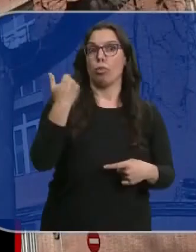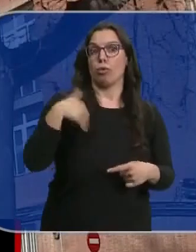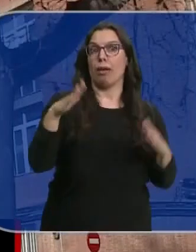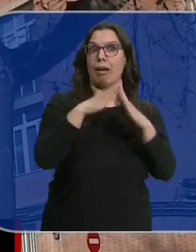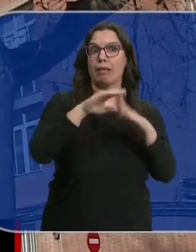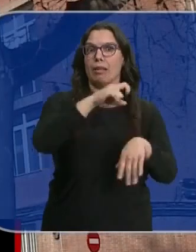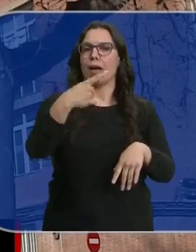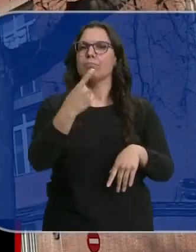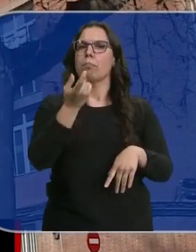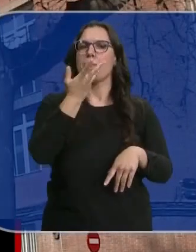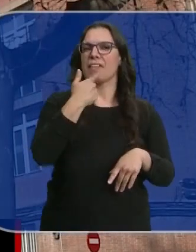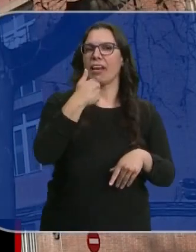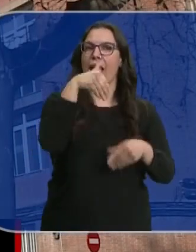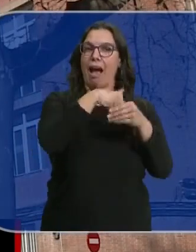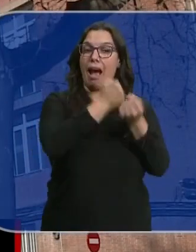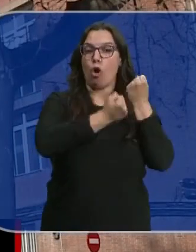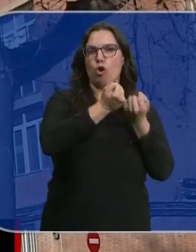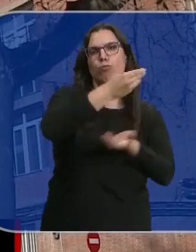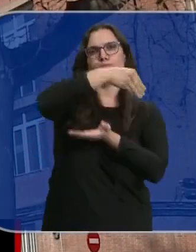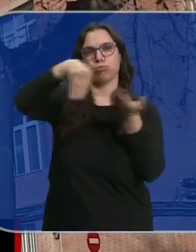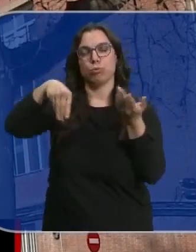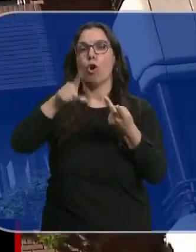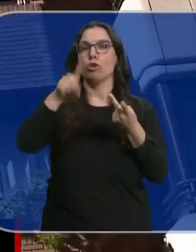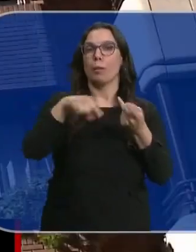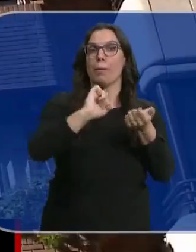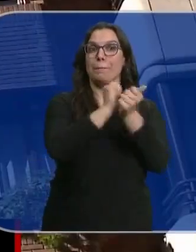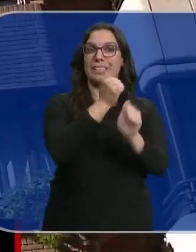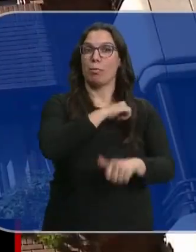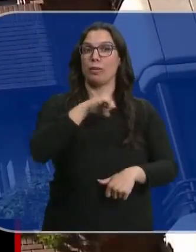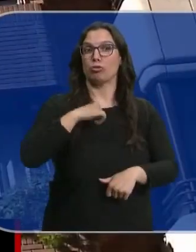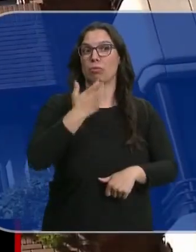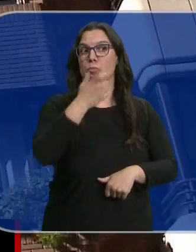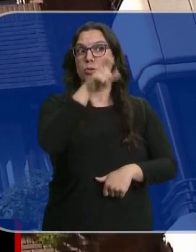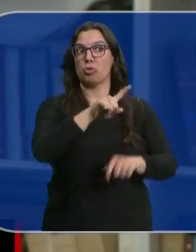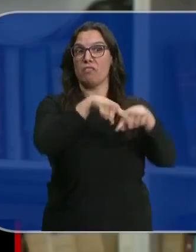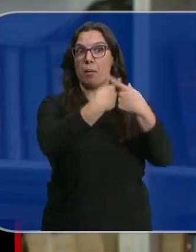con sus ahorros o a través de préstamos personales que les conceden, por ejemplo, sus familiares.